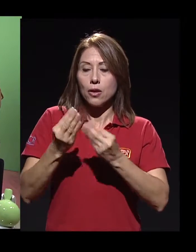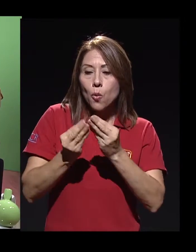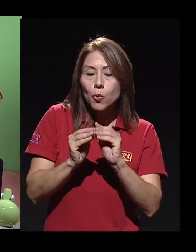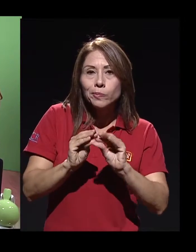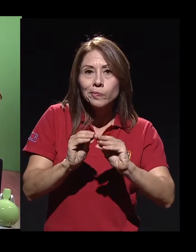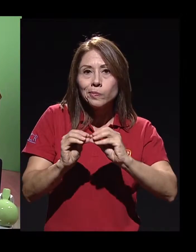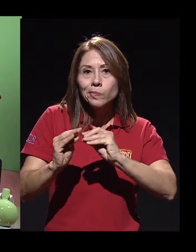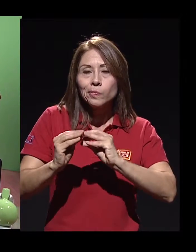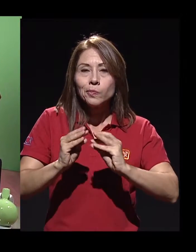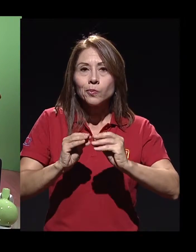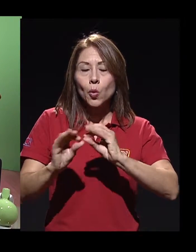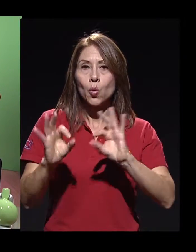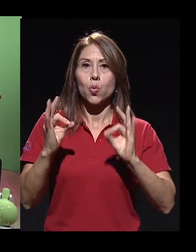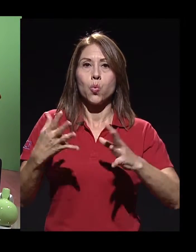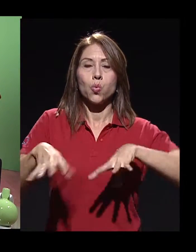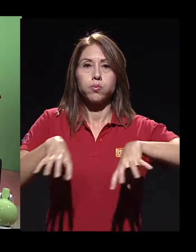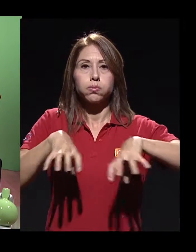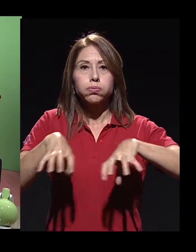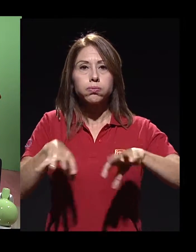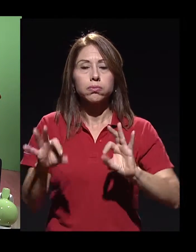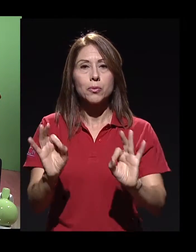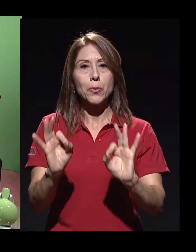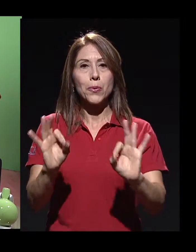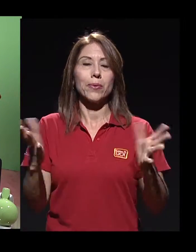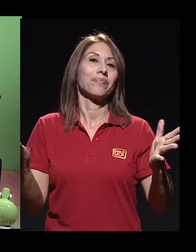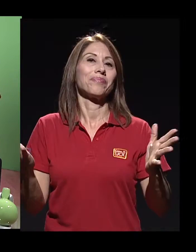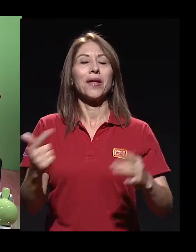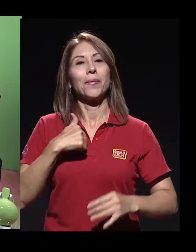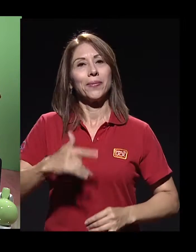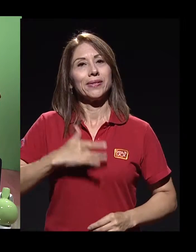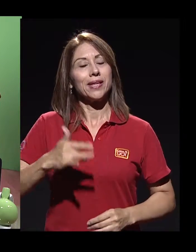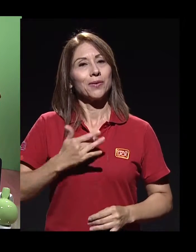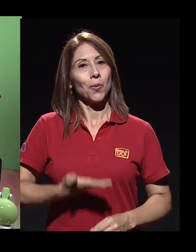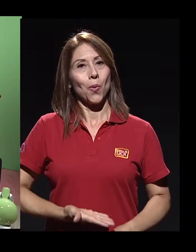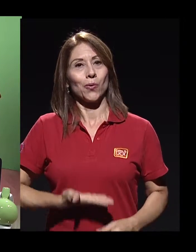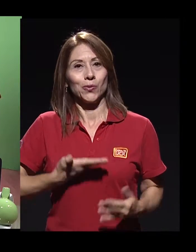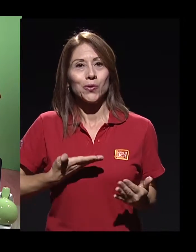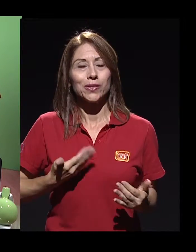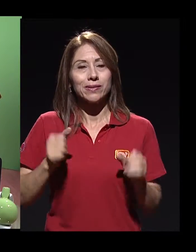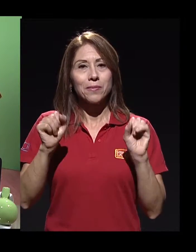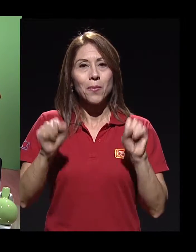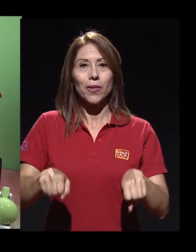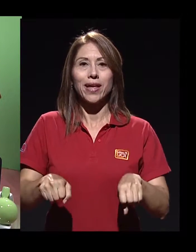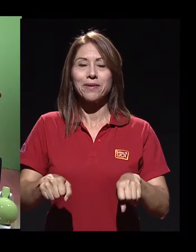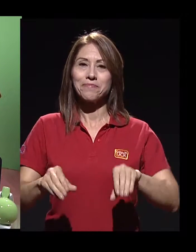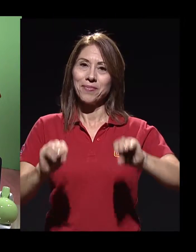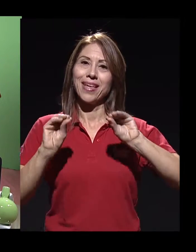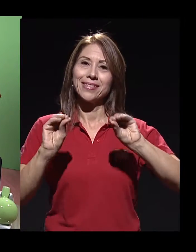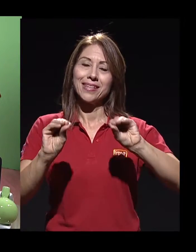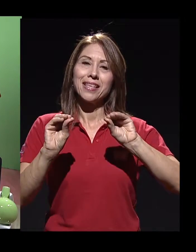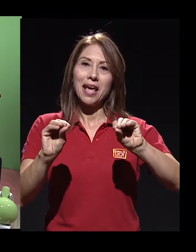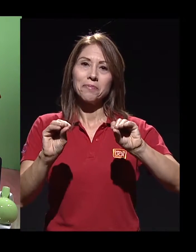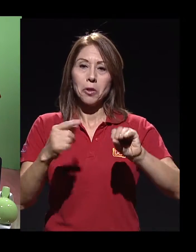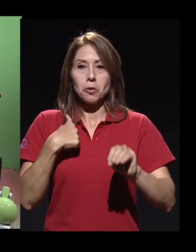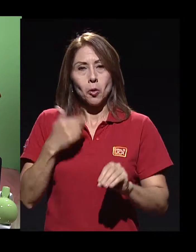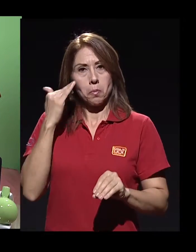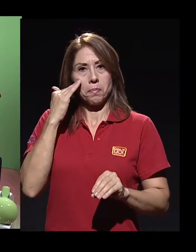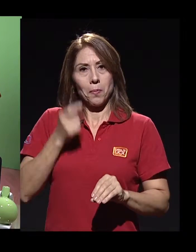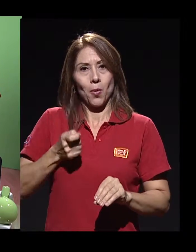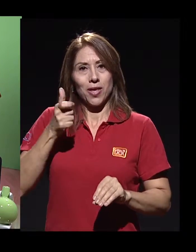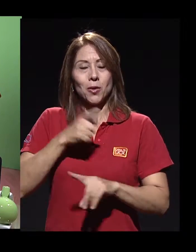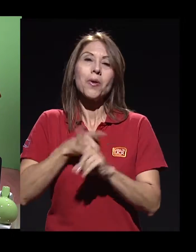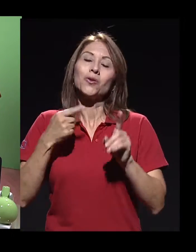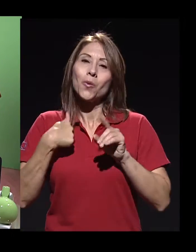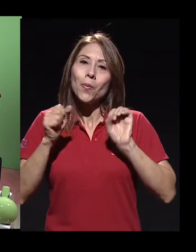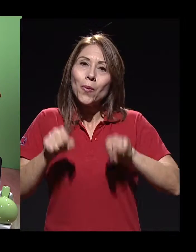activa, digamos. Y, este, de ahí me siento muy orgullosa de poder enseñar lo poco que sé